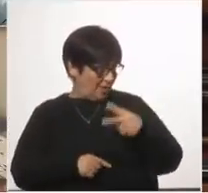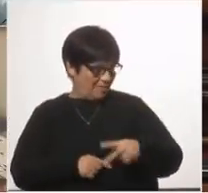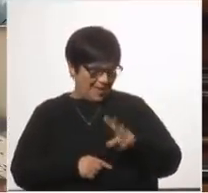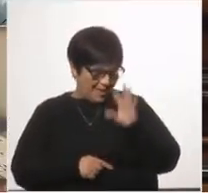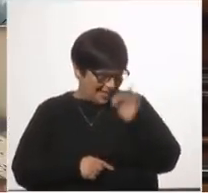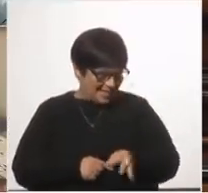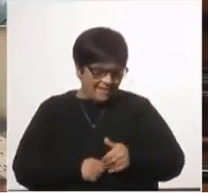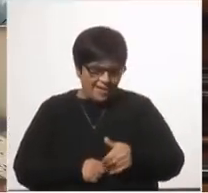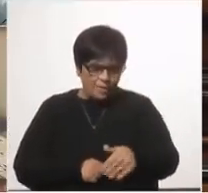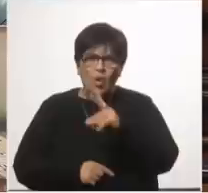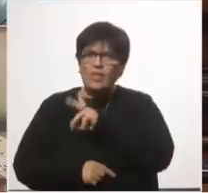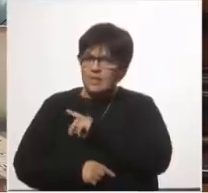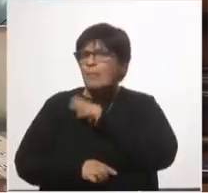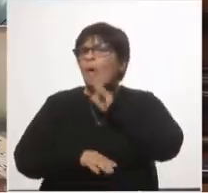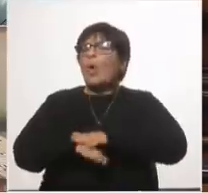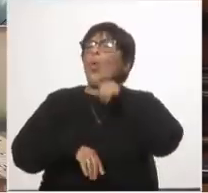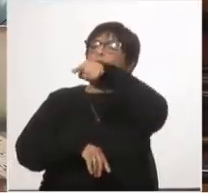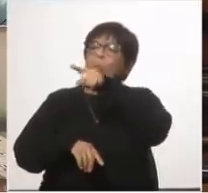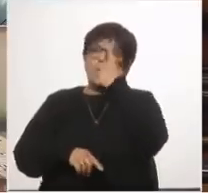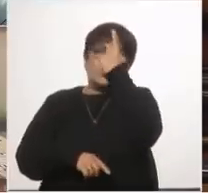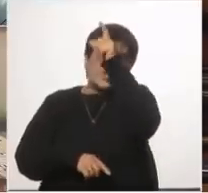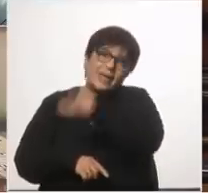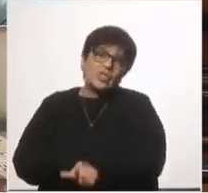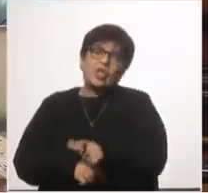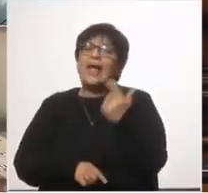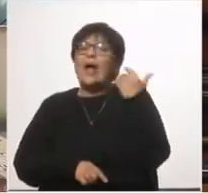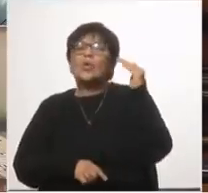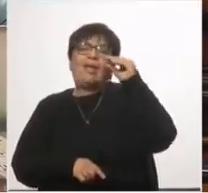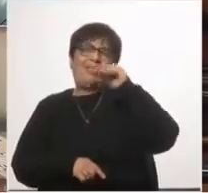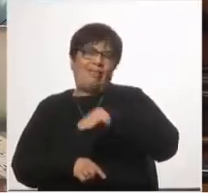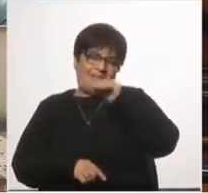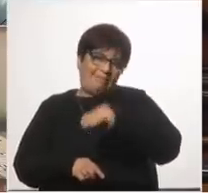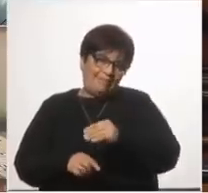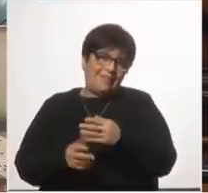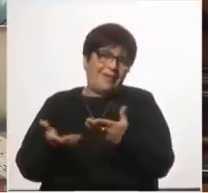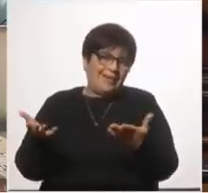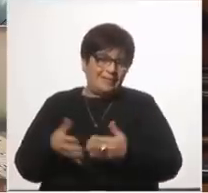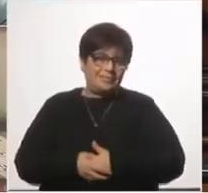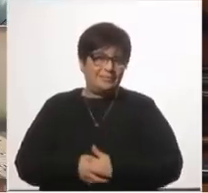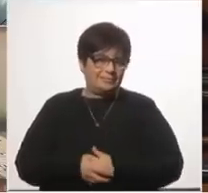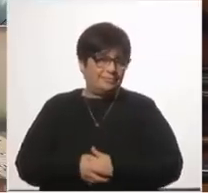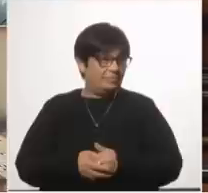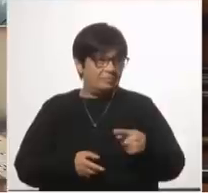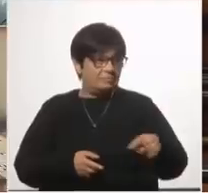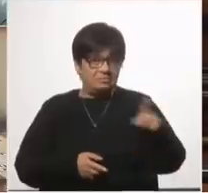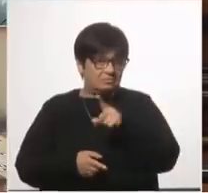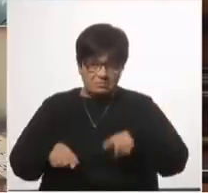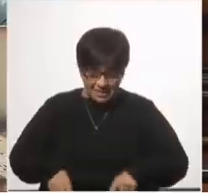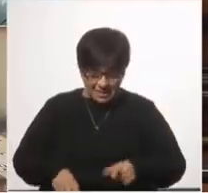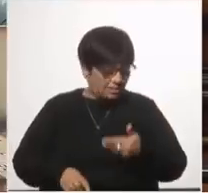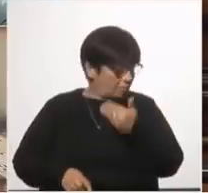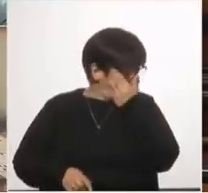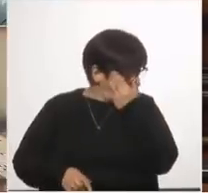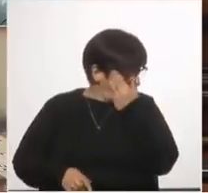y responsabilizando a un funcionario de rango jerárquico bajo en el MSP? ¿los ministros estaban al